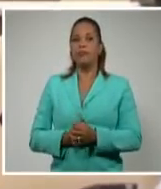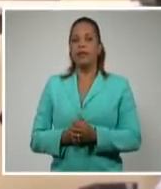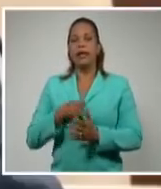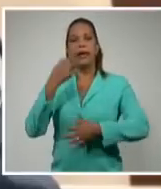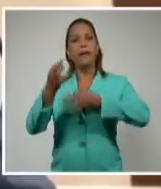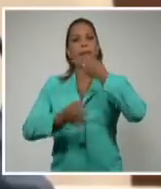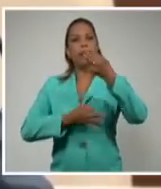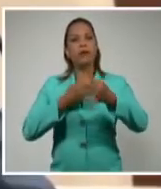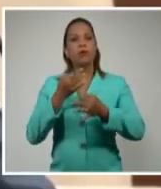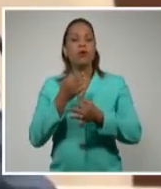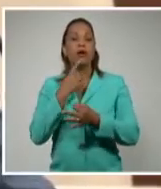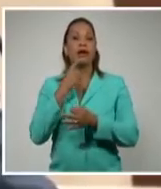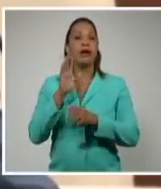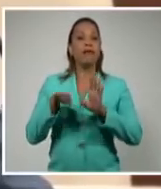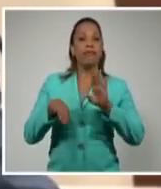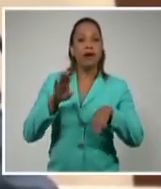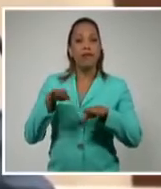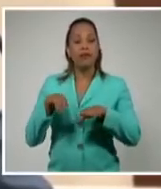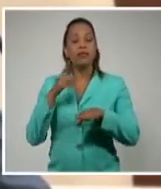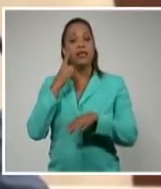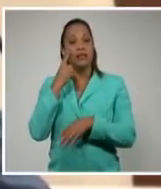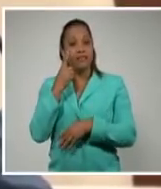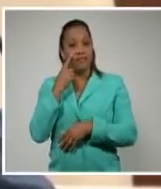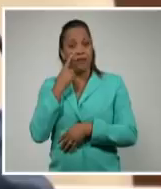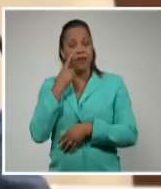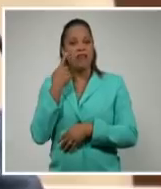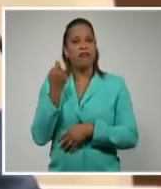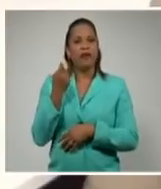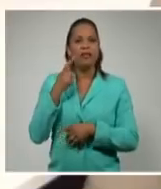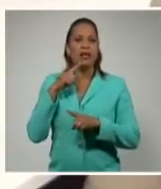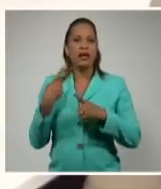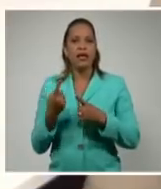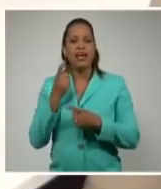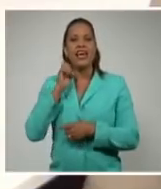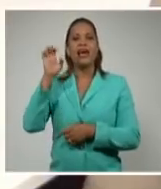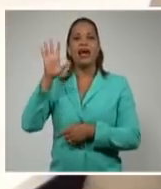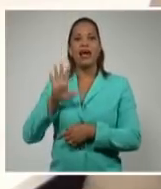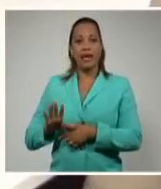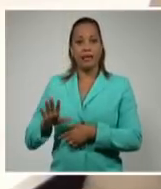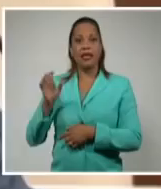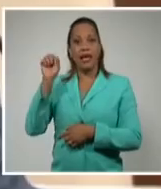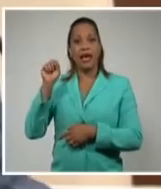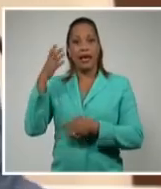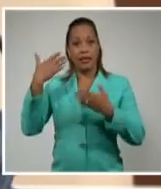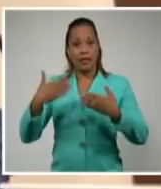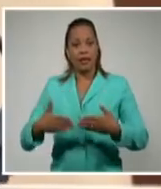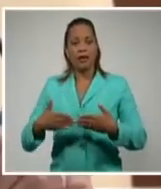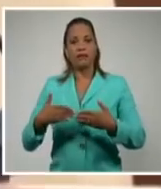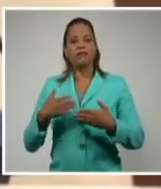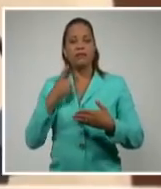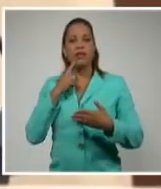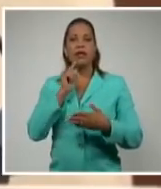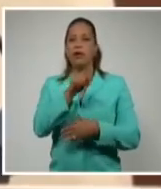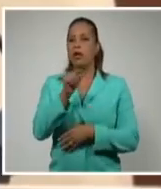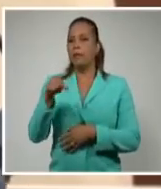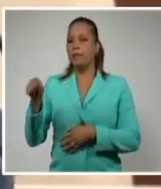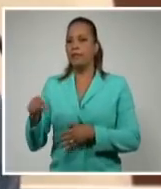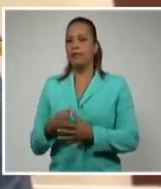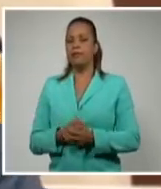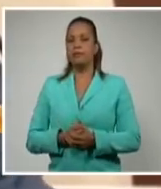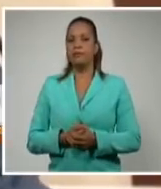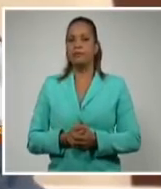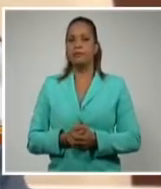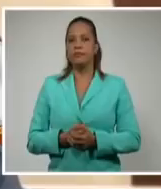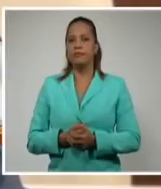que en no pocas ocasiones se aprecia falta de ética frente a los acreedores. Estas situaciones además van en